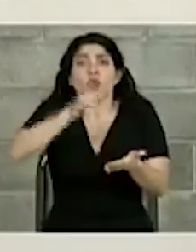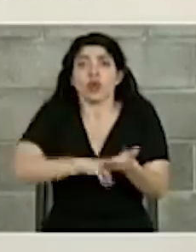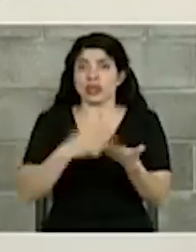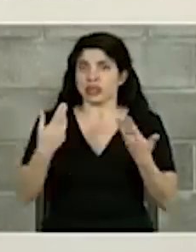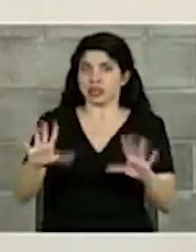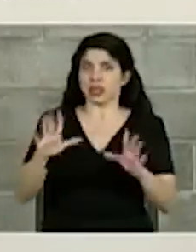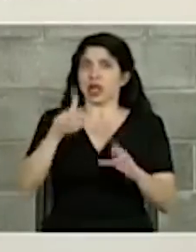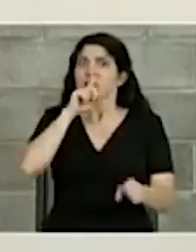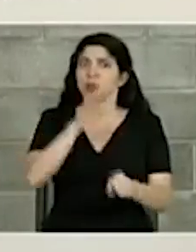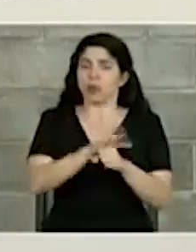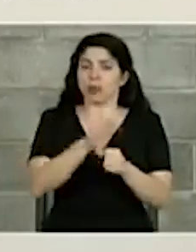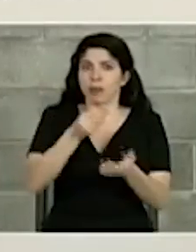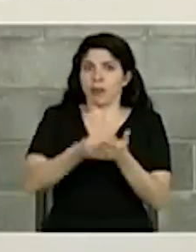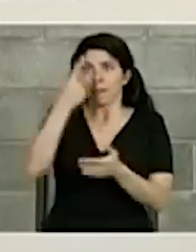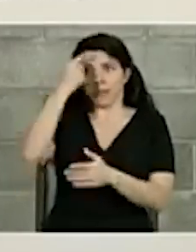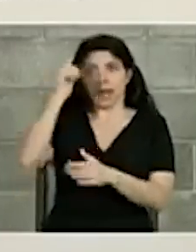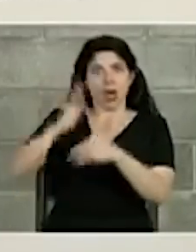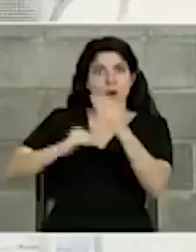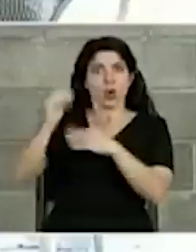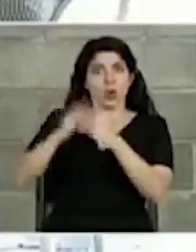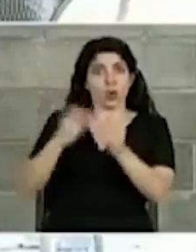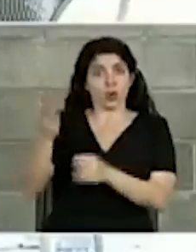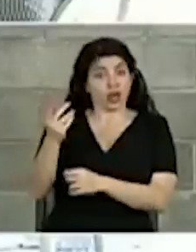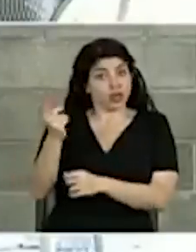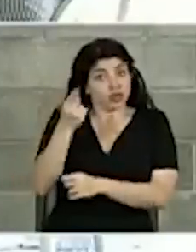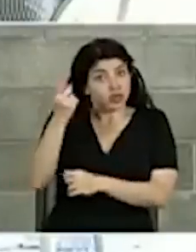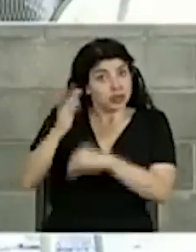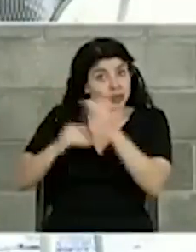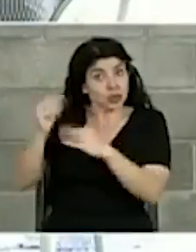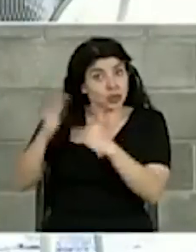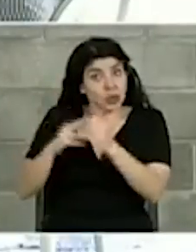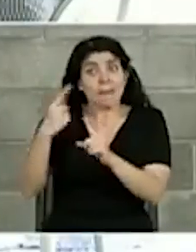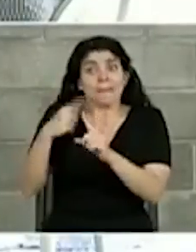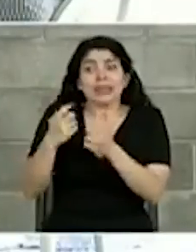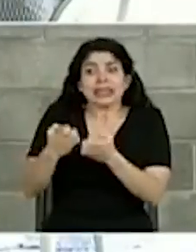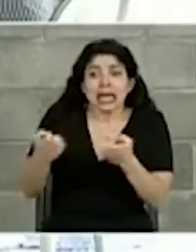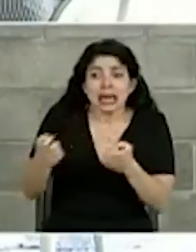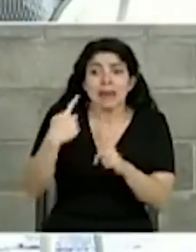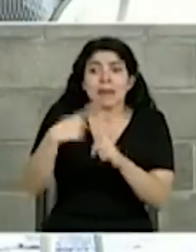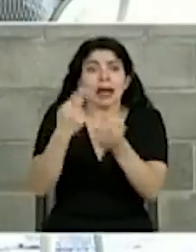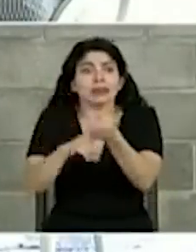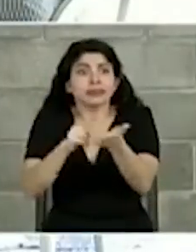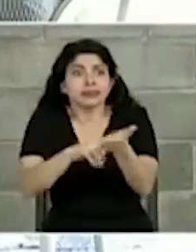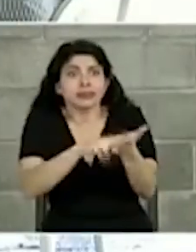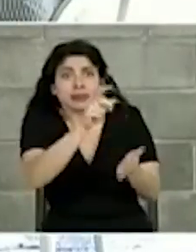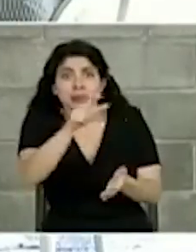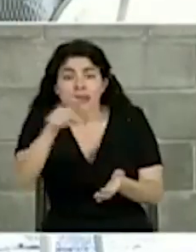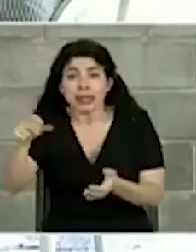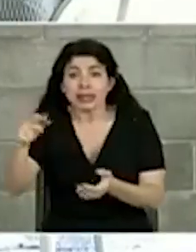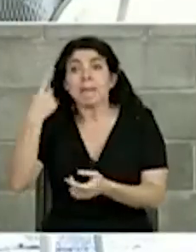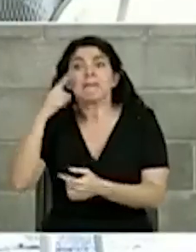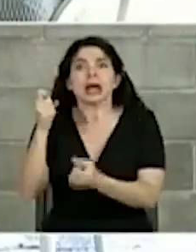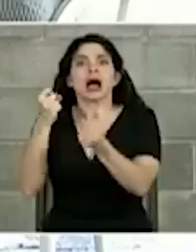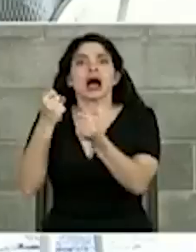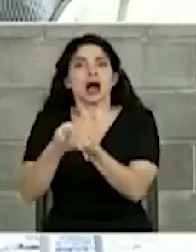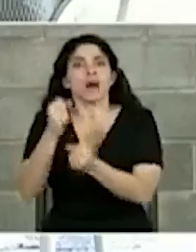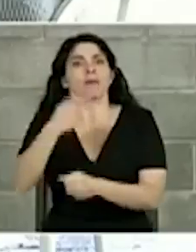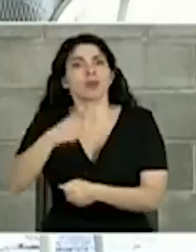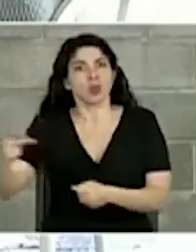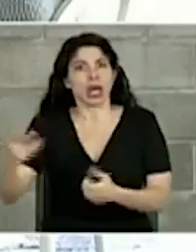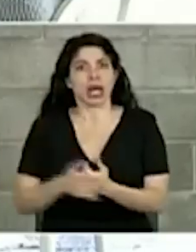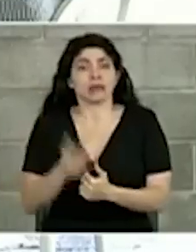ya la obra está comprometida y no solo la infraestructura son sus equipos y sus profesionales para y por puntarenas